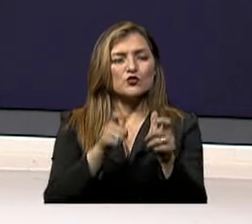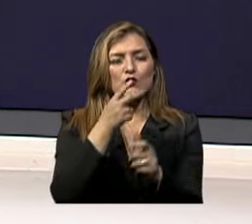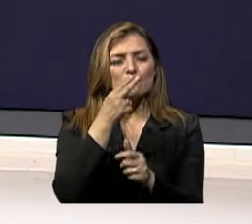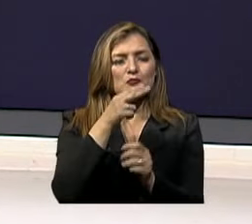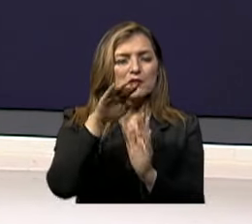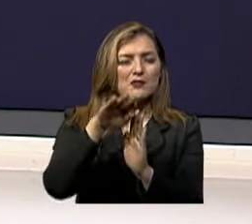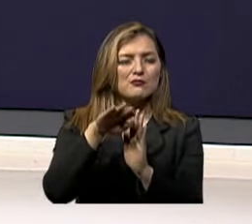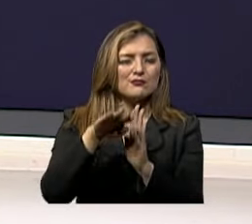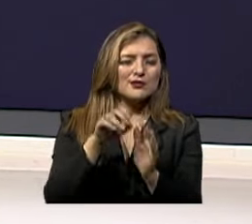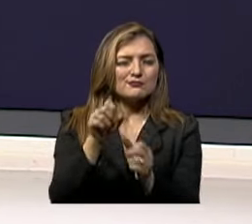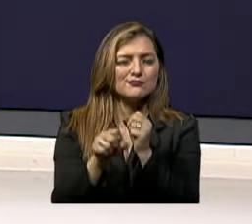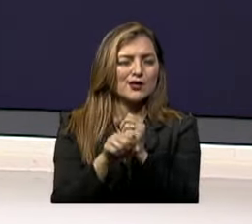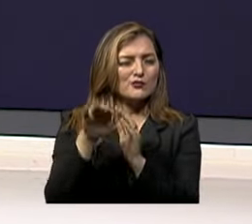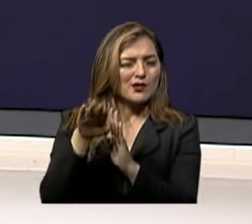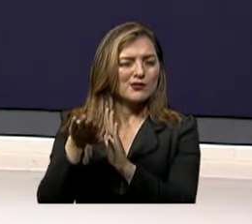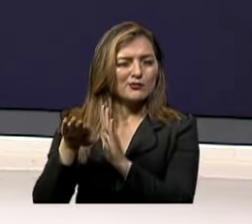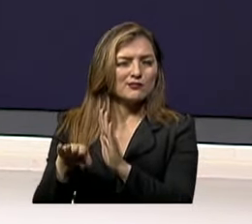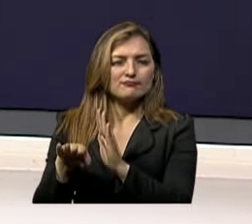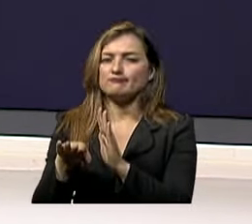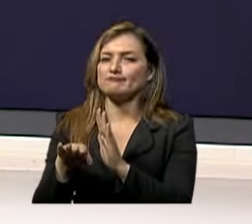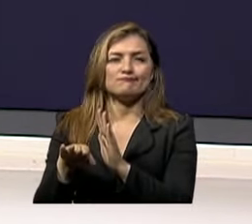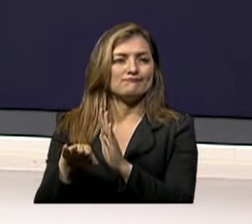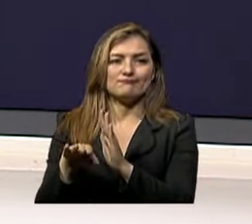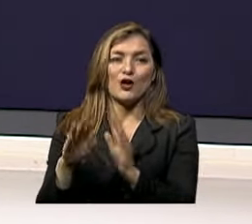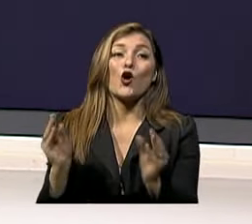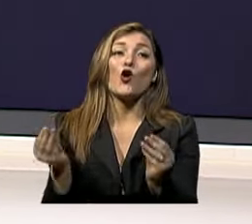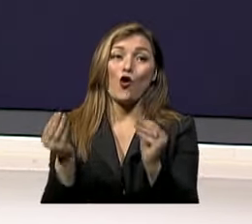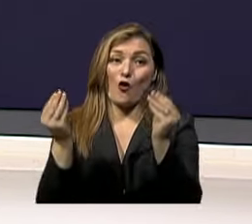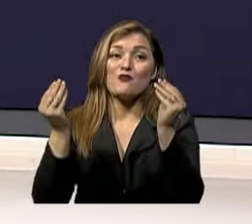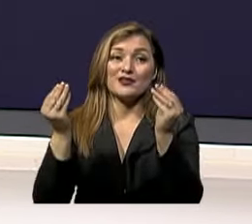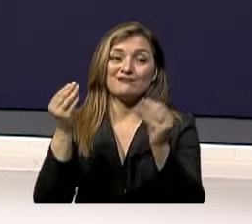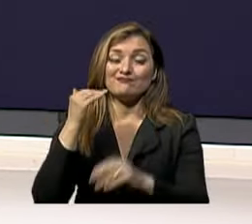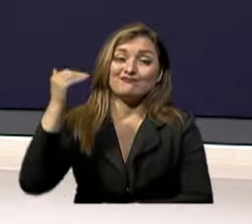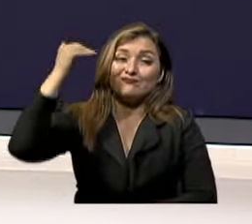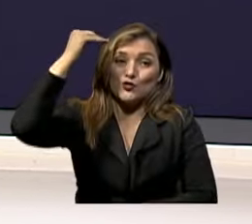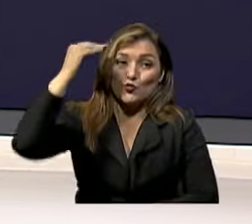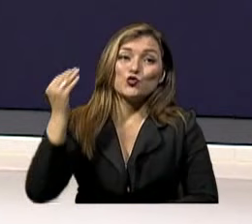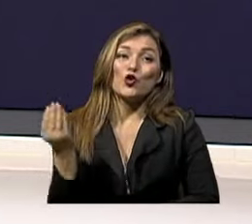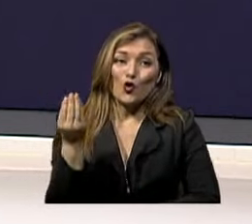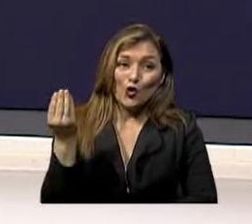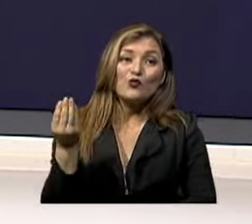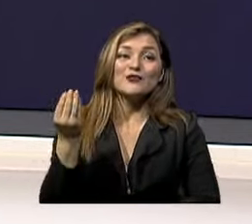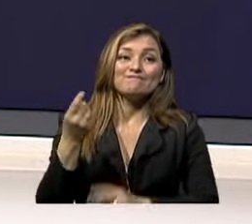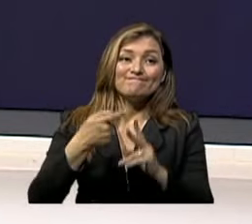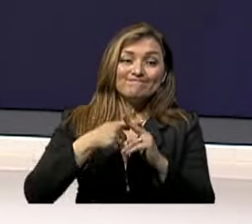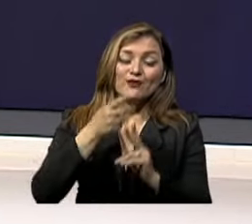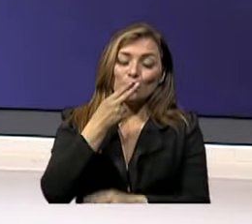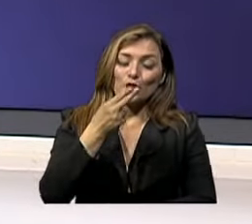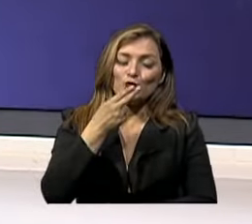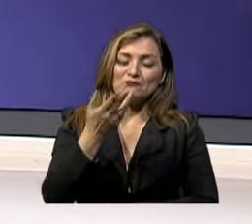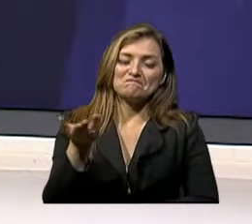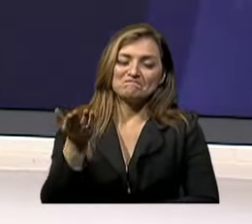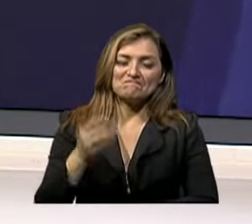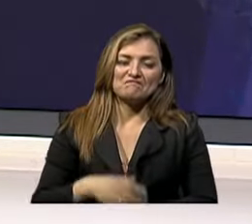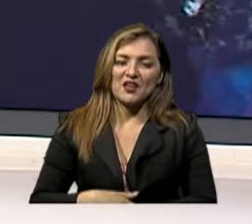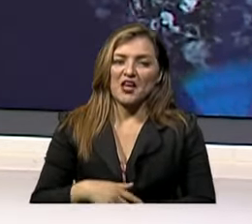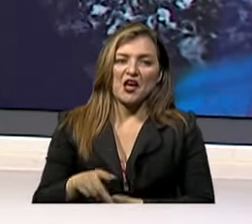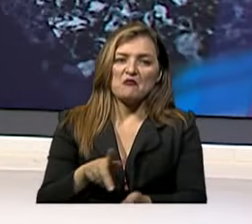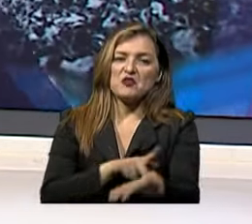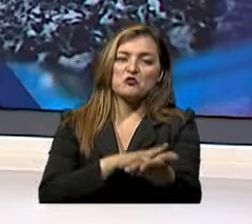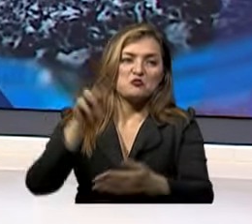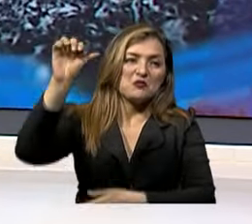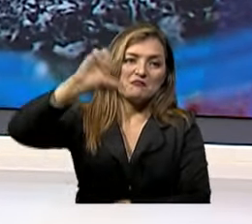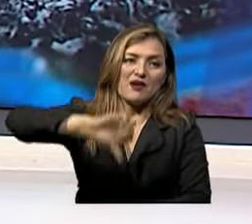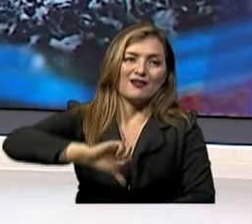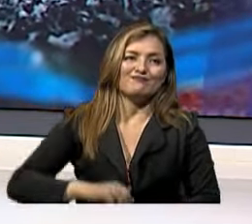conforme pasan los años Aún hay muchos jóvenes, y adultos jóvenes especialmente, que inician en este mal hábito Este mal